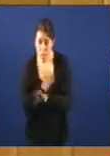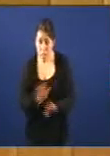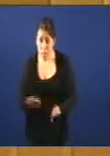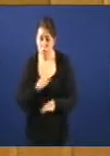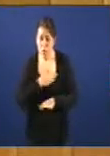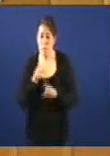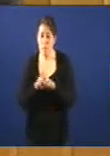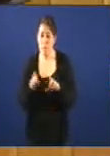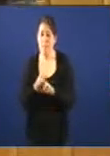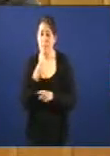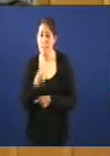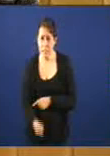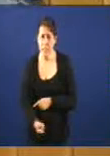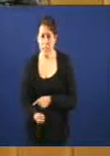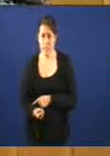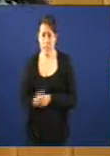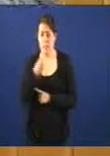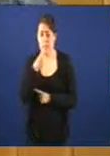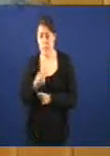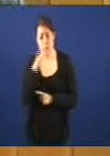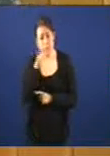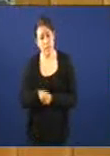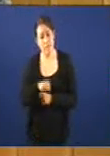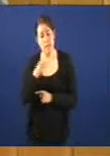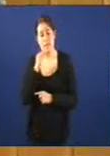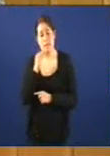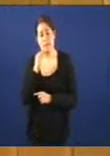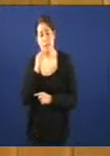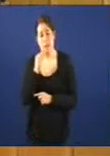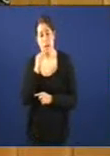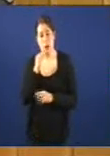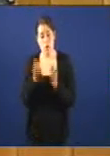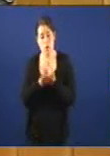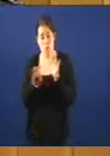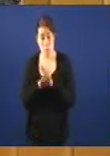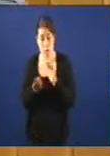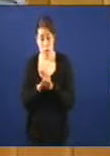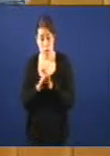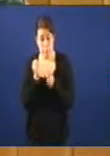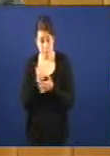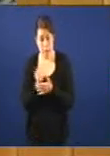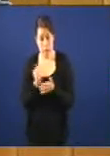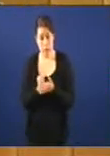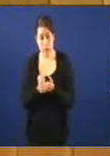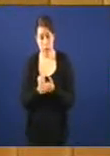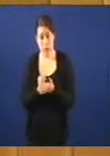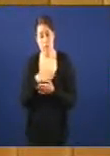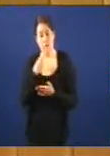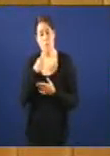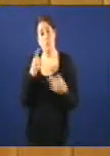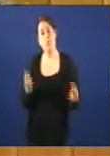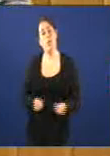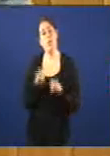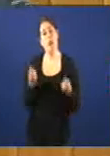empresa pero non basta solo con iso me dice vostedes que a garantía da continuidade da marca e que puxeron publicidade e